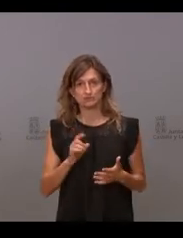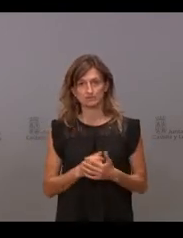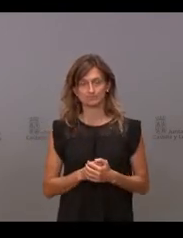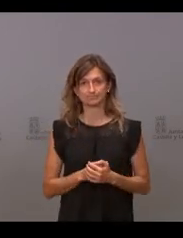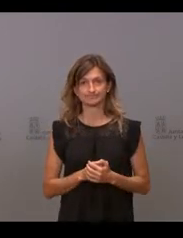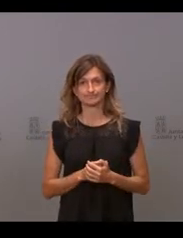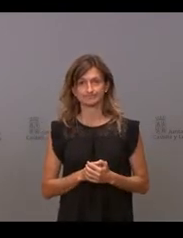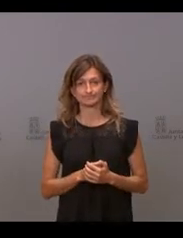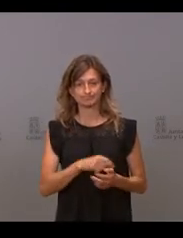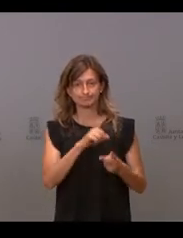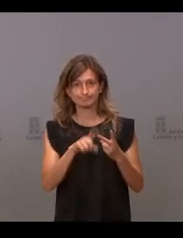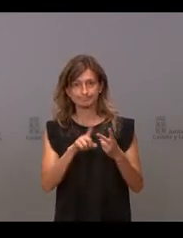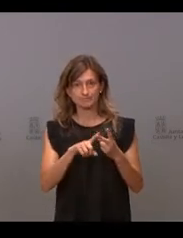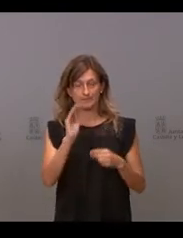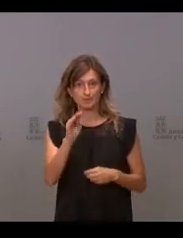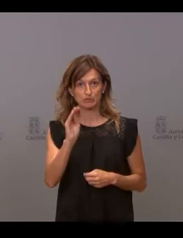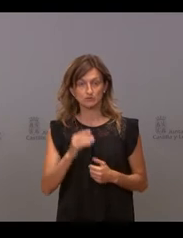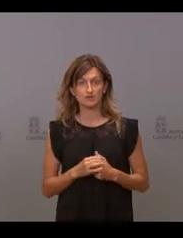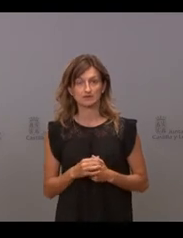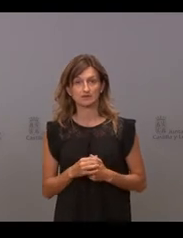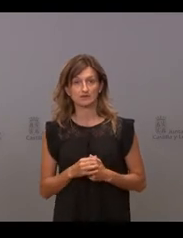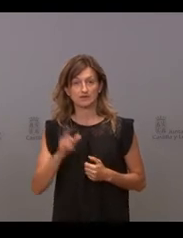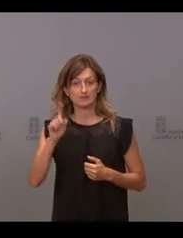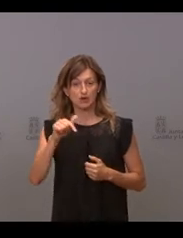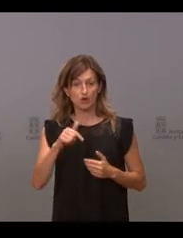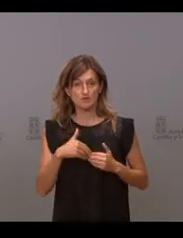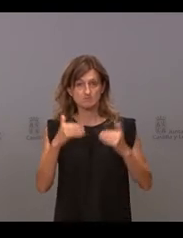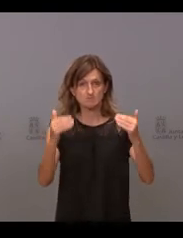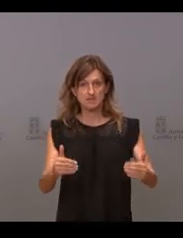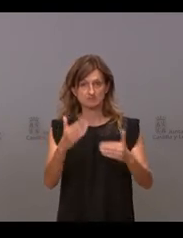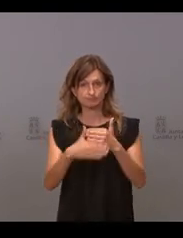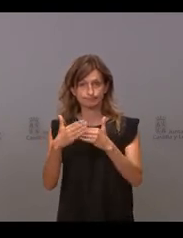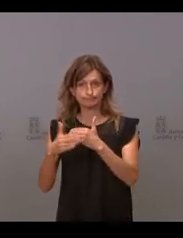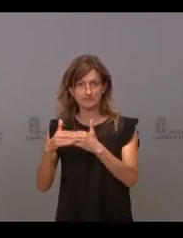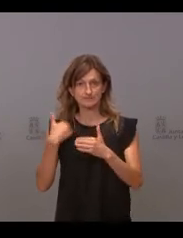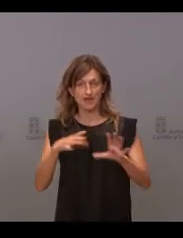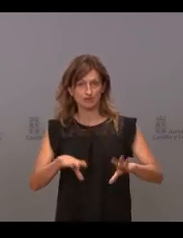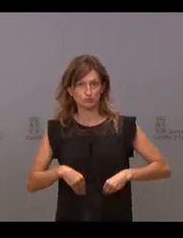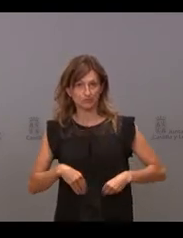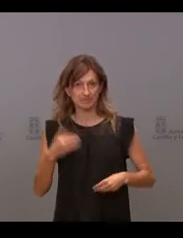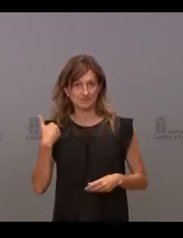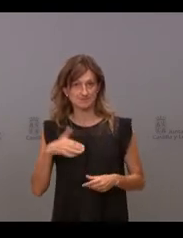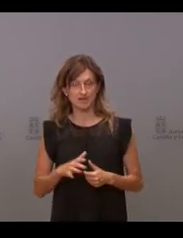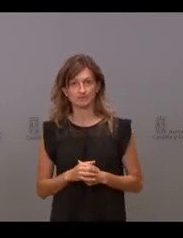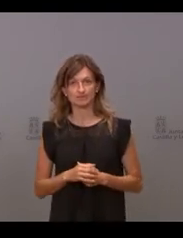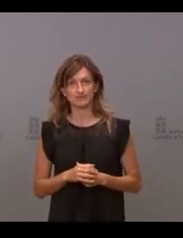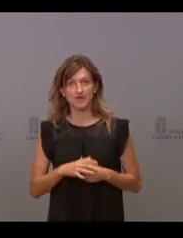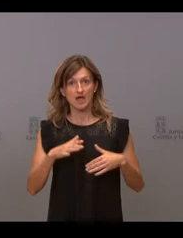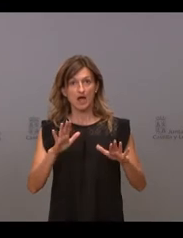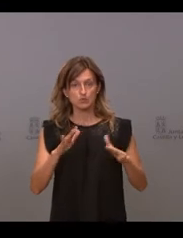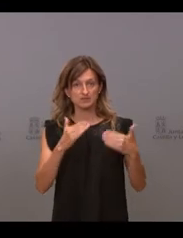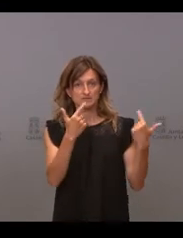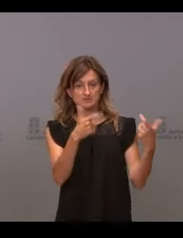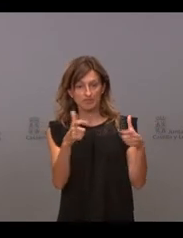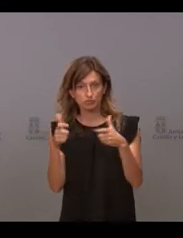mayores. Y luego quería preguntarle por esas restricciones prolongadas hoy, que bueno, ya las tenemos como asumidas, aunque hay sectores